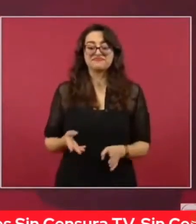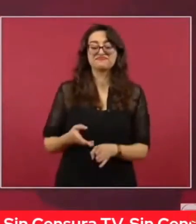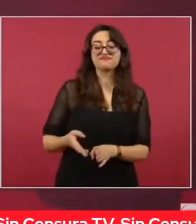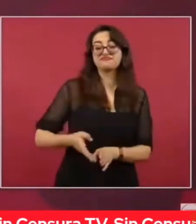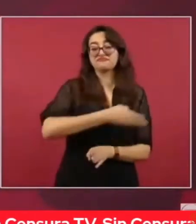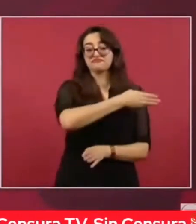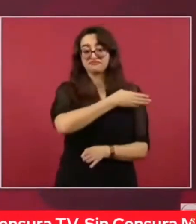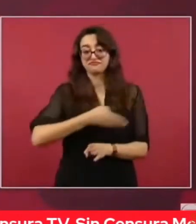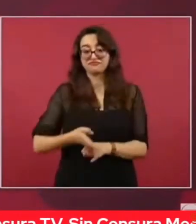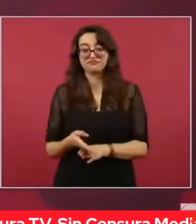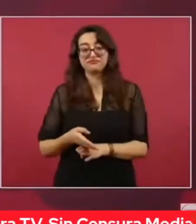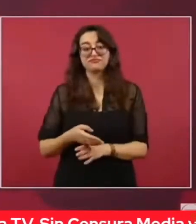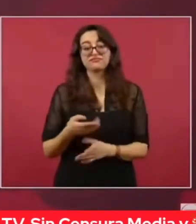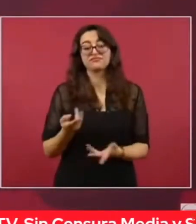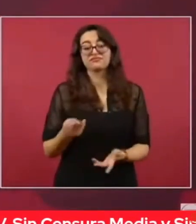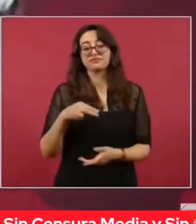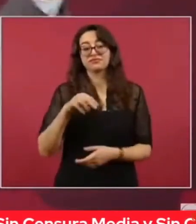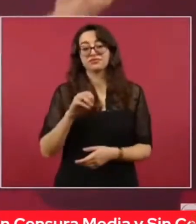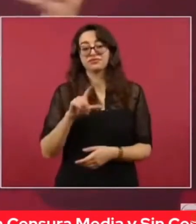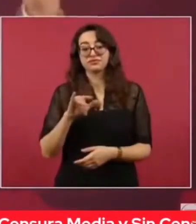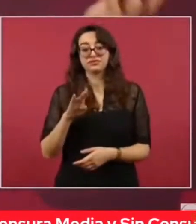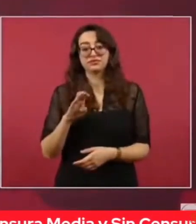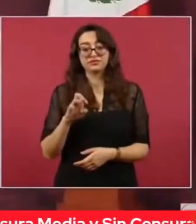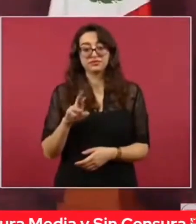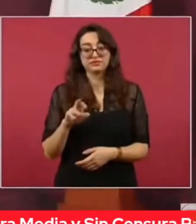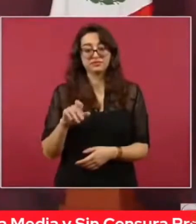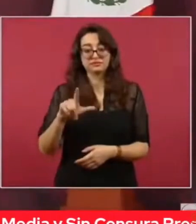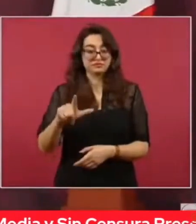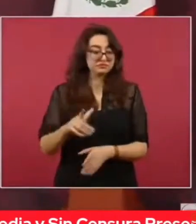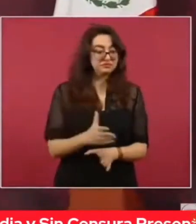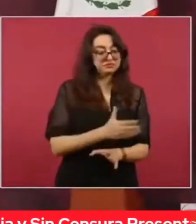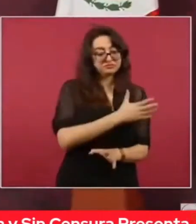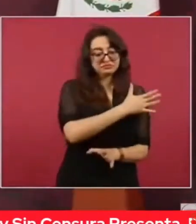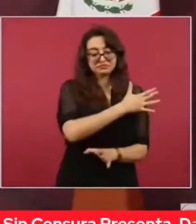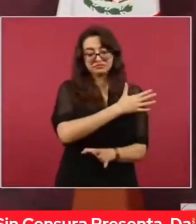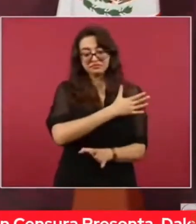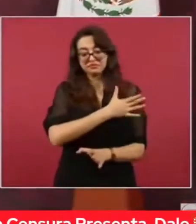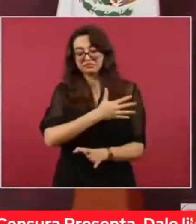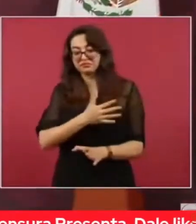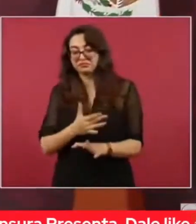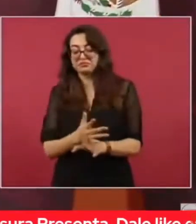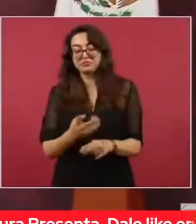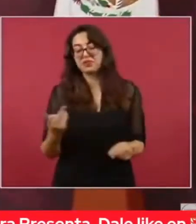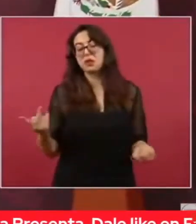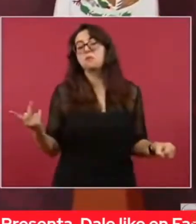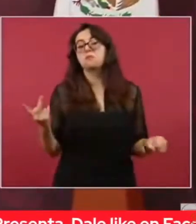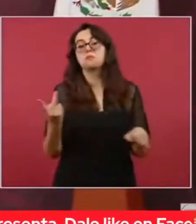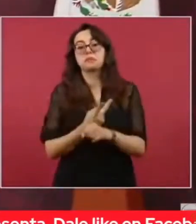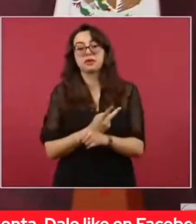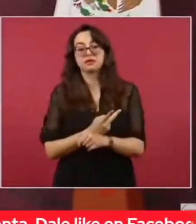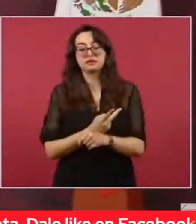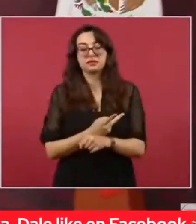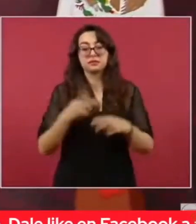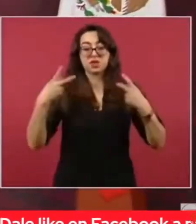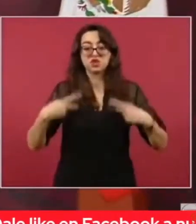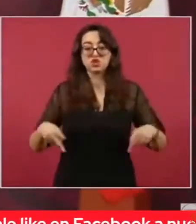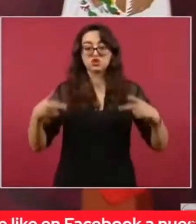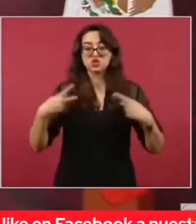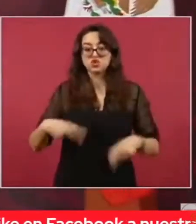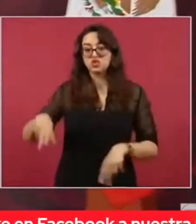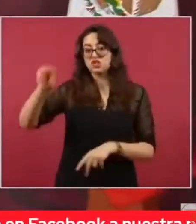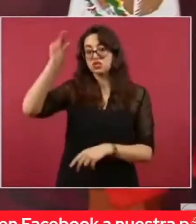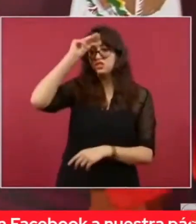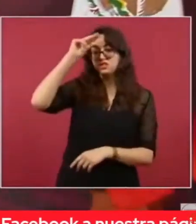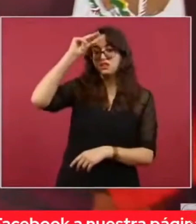de la decadencia, no surgieron nuevos y